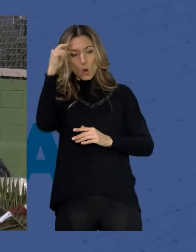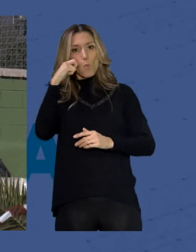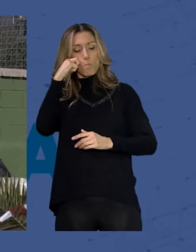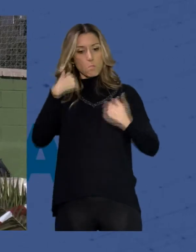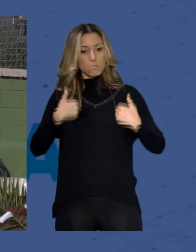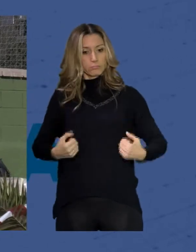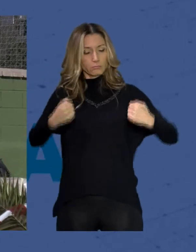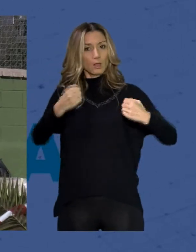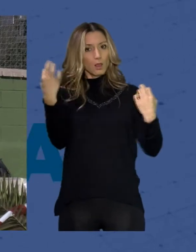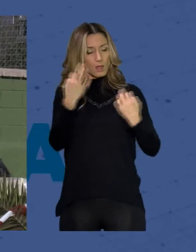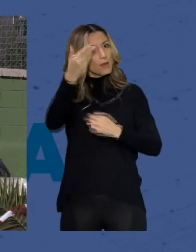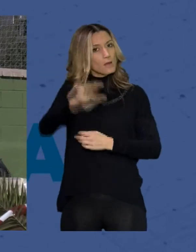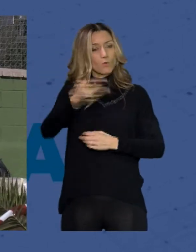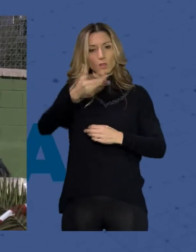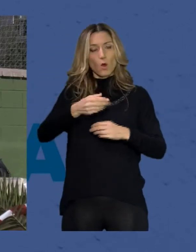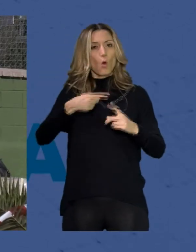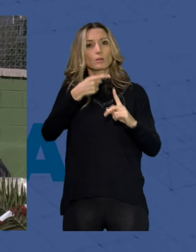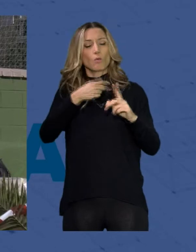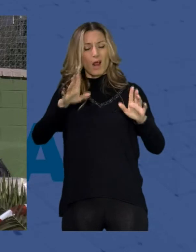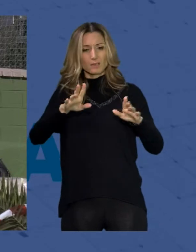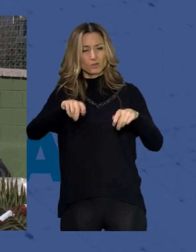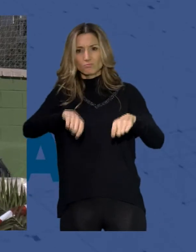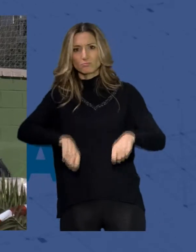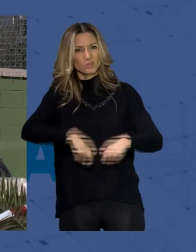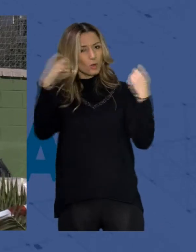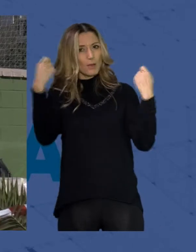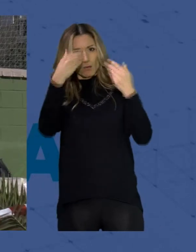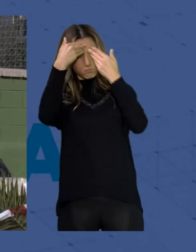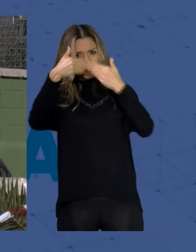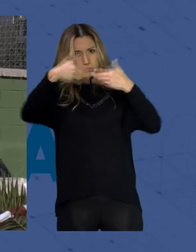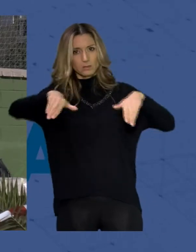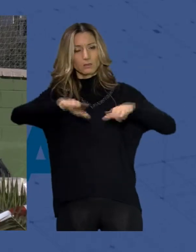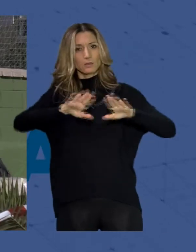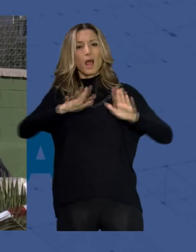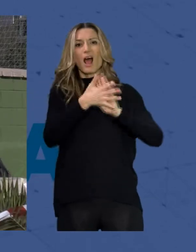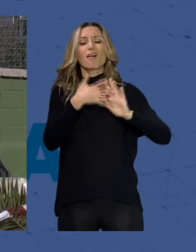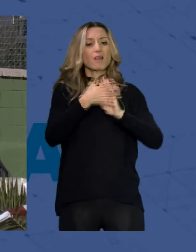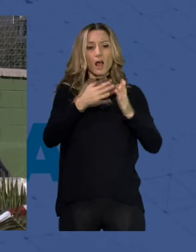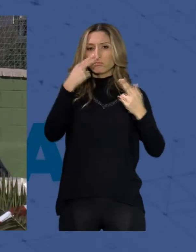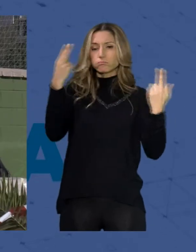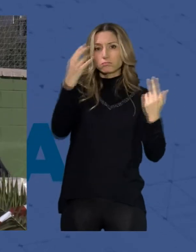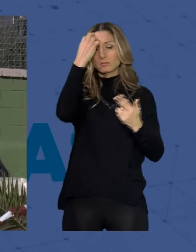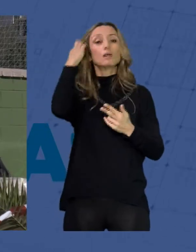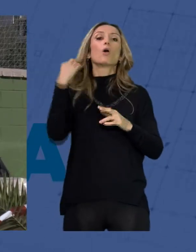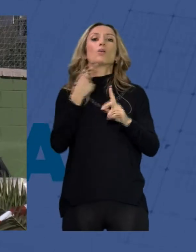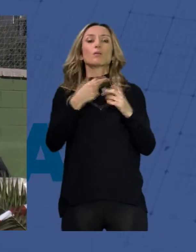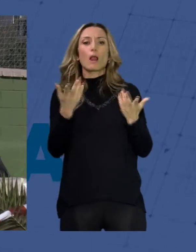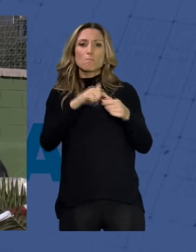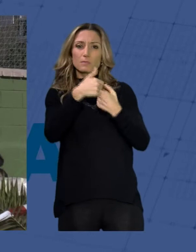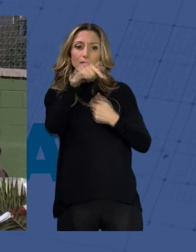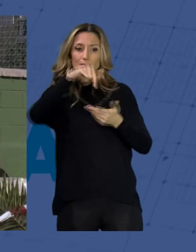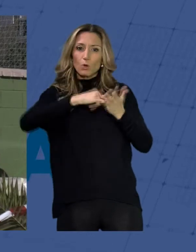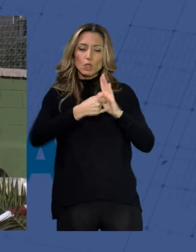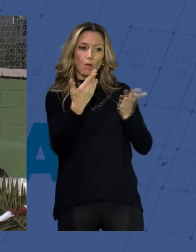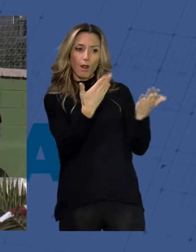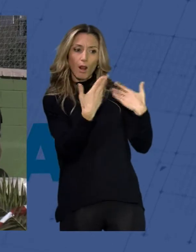es importantísimo para romper todos los estigmas que tienen poder hablar de ellos poderlos hacer partícipes de este proyecto que ellos se